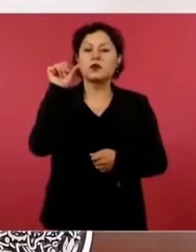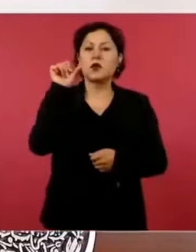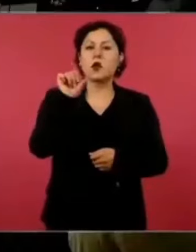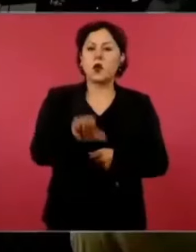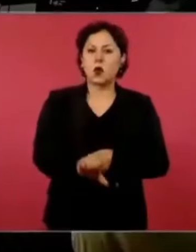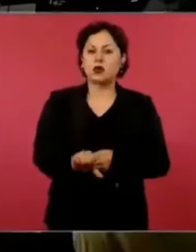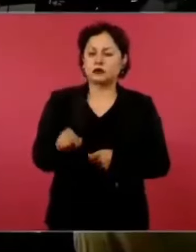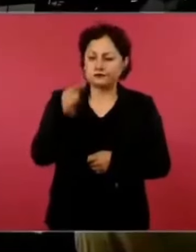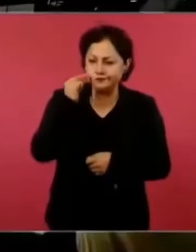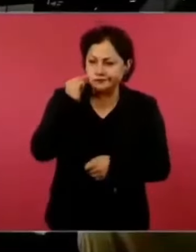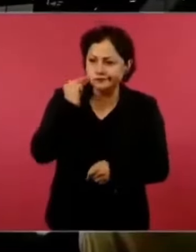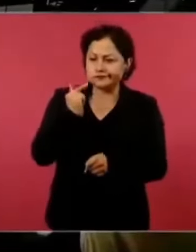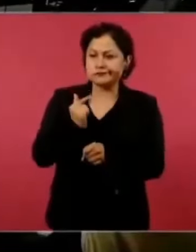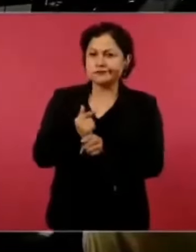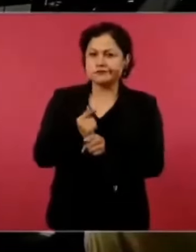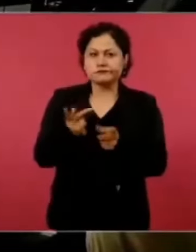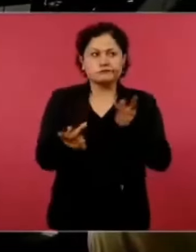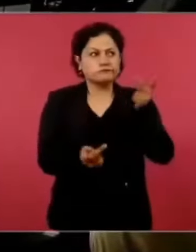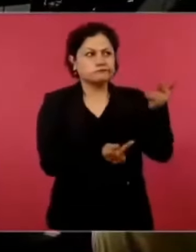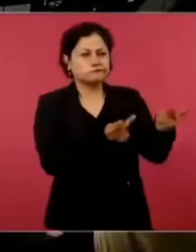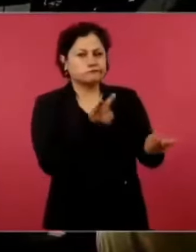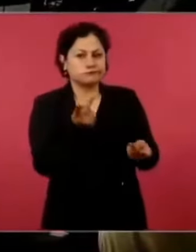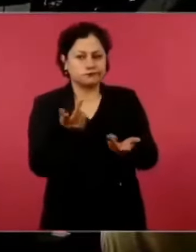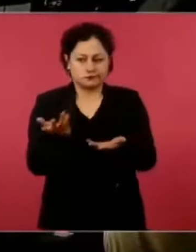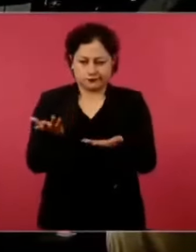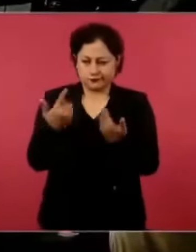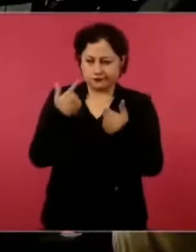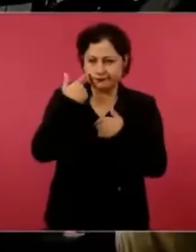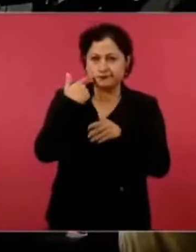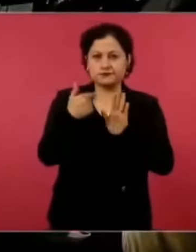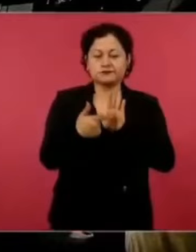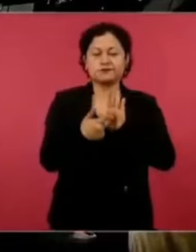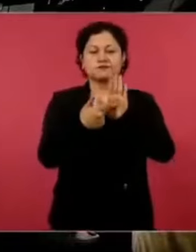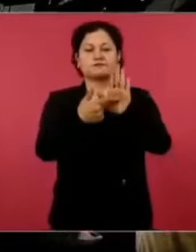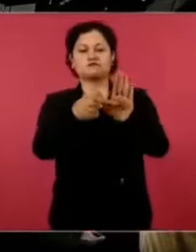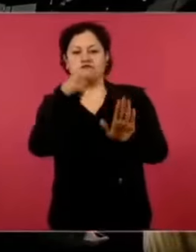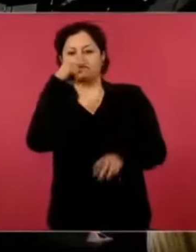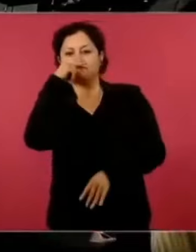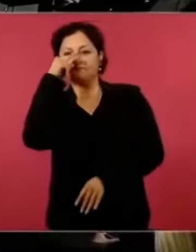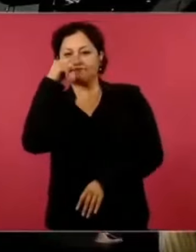a presumir, a tirar aceite,